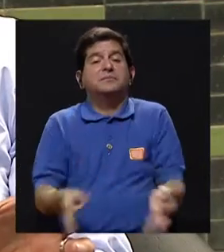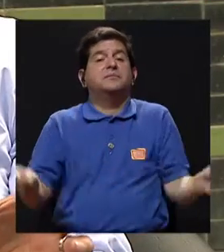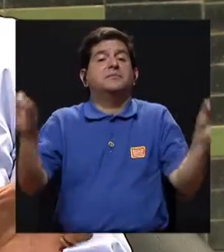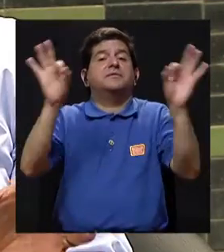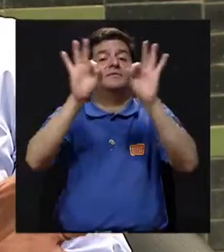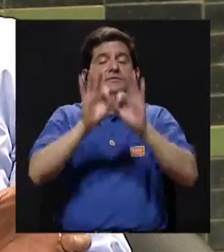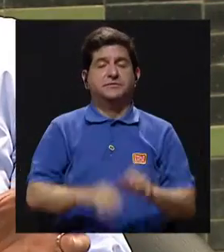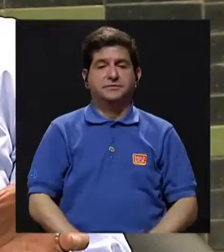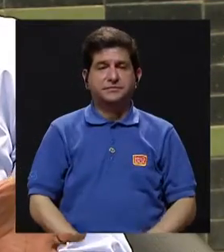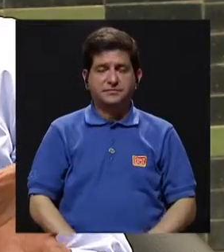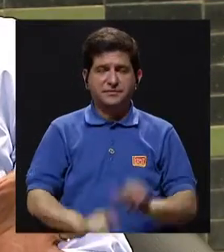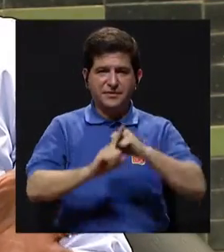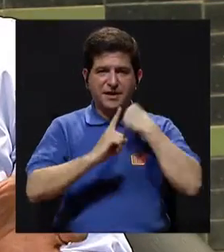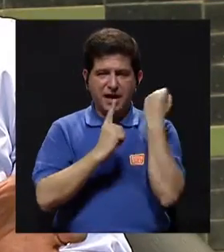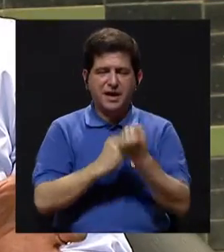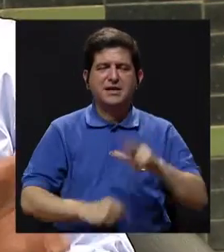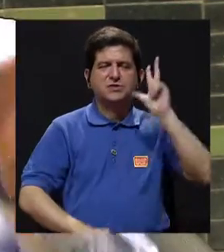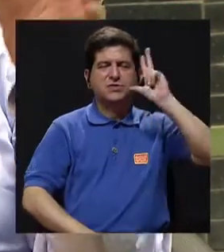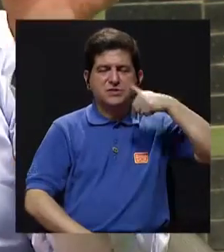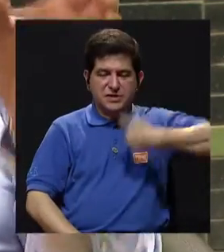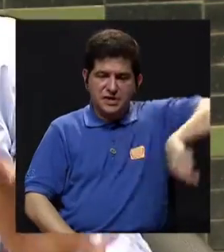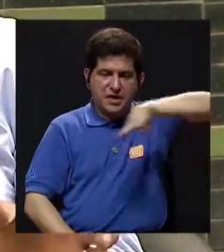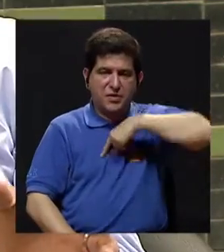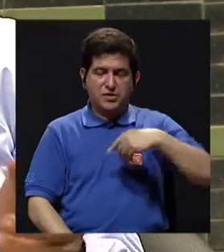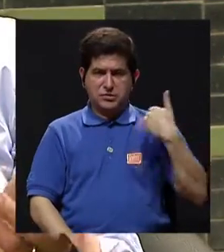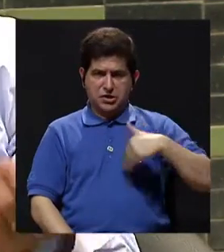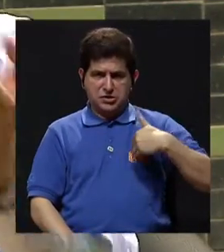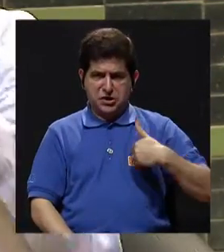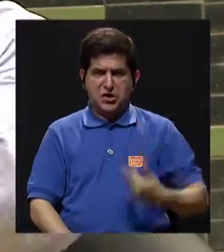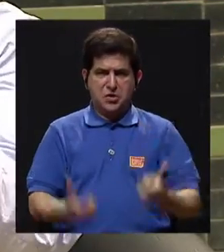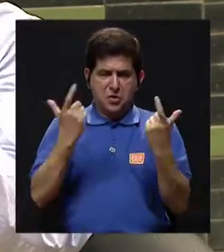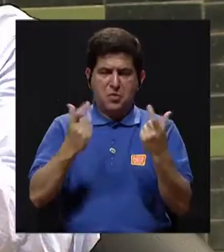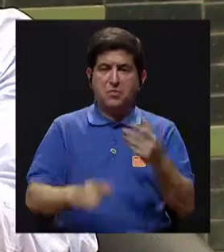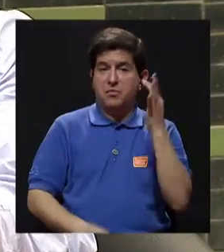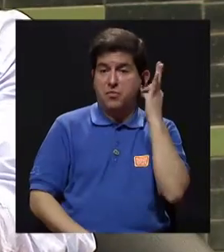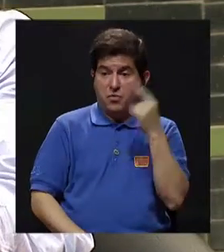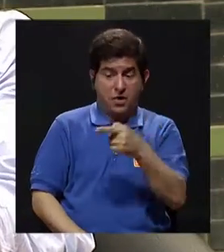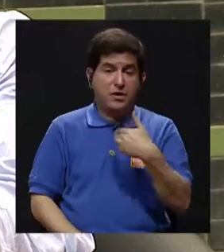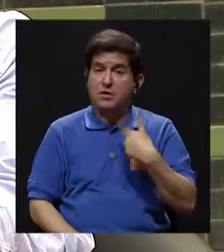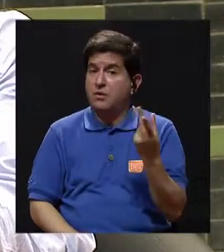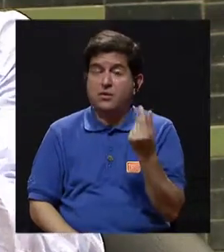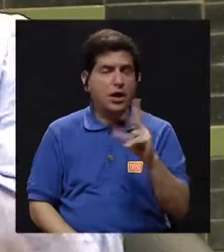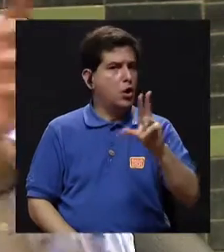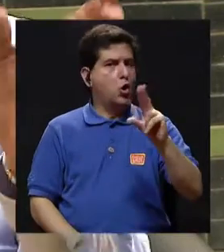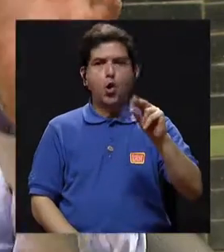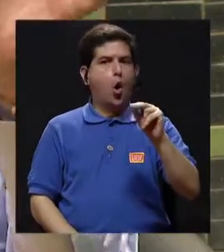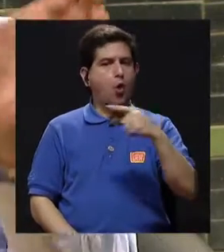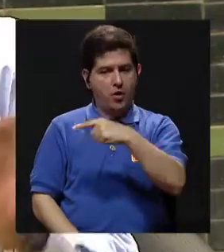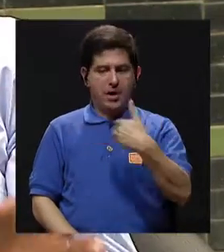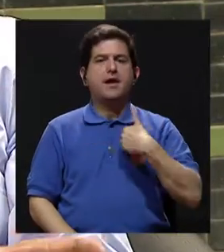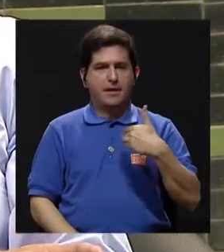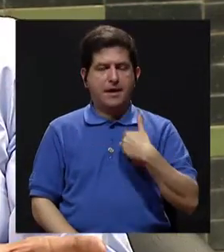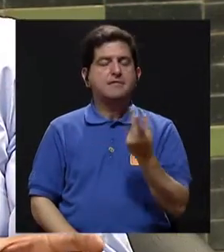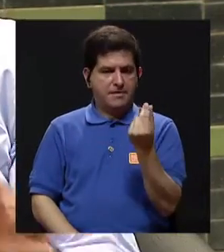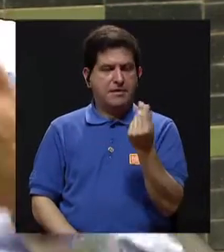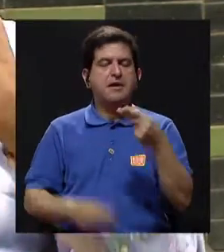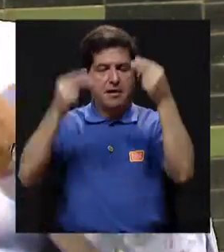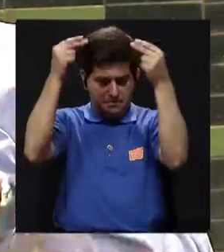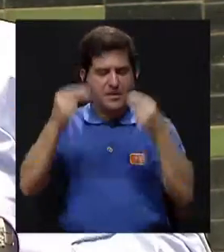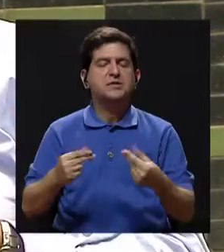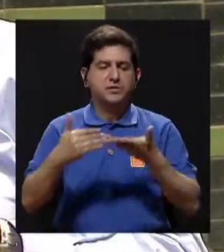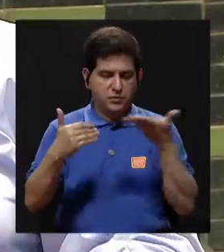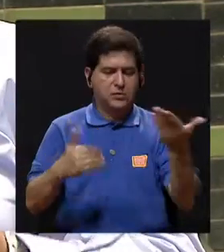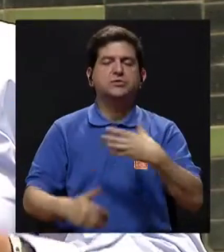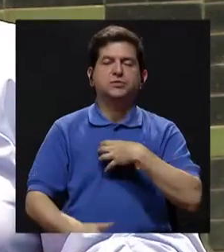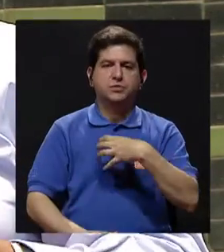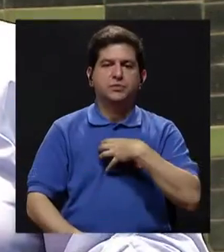importante. Porque en la sociedad machista nuestra, si el hombre es el que genera, a veces deja a la esposa sin ingreso. No. Ella tiene que tener su presupuesto